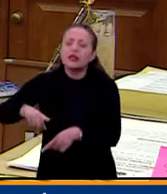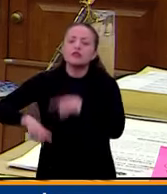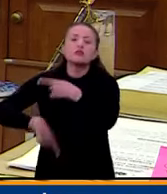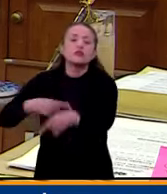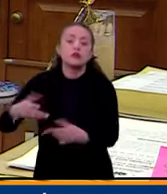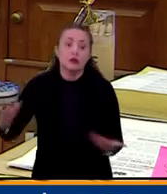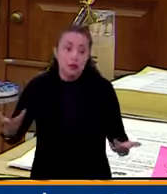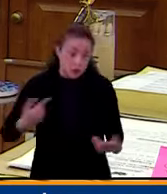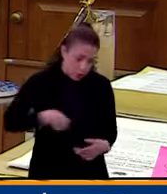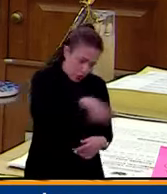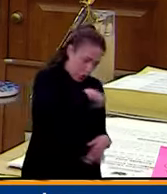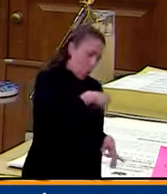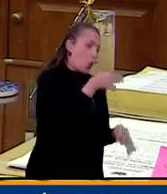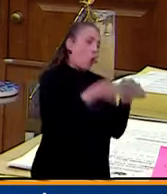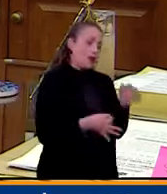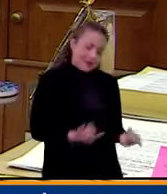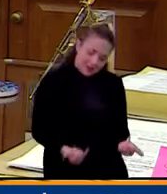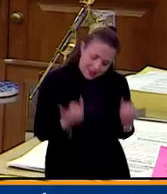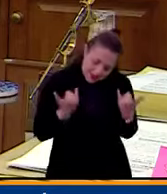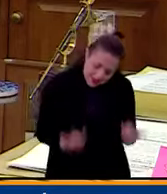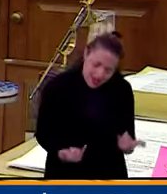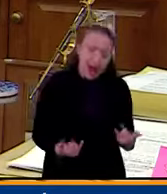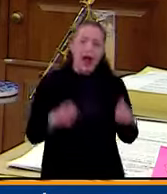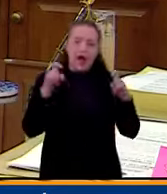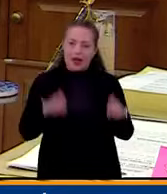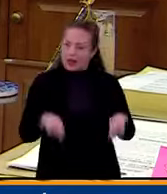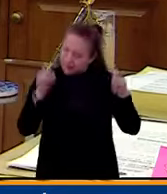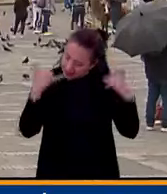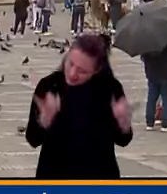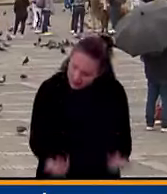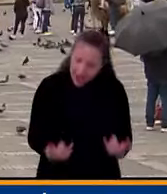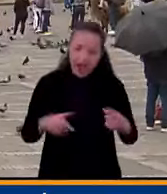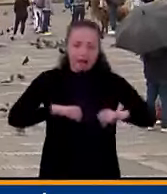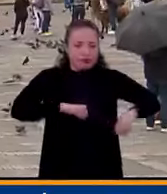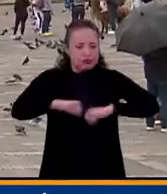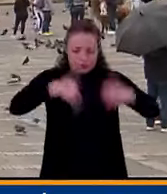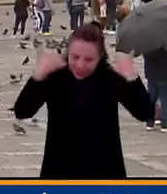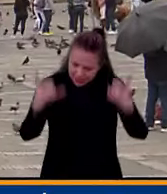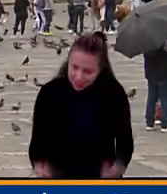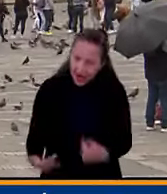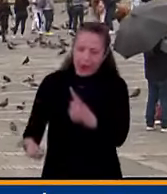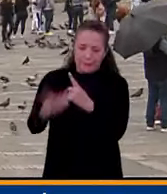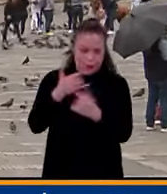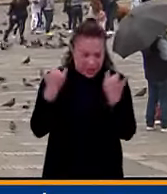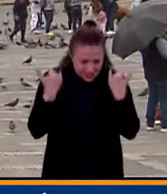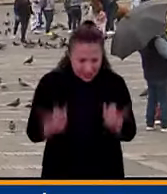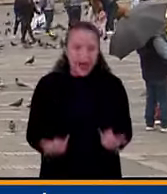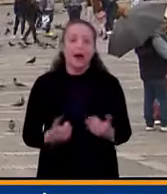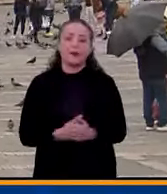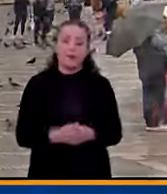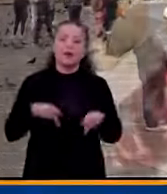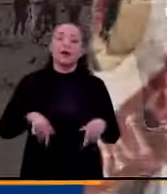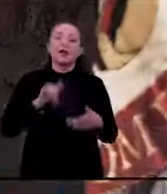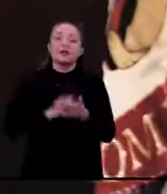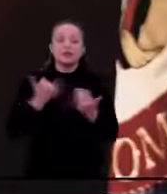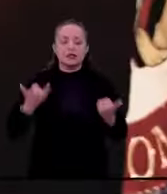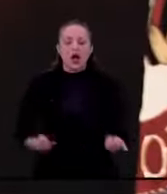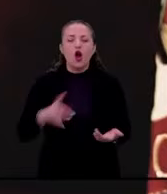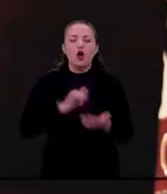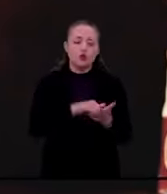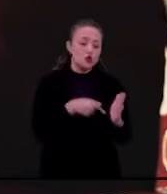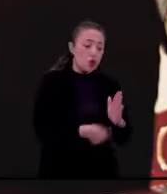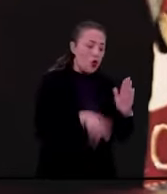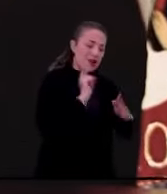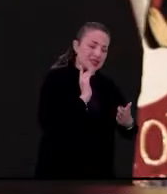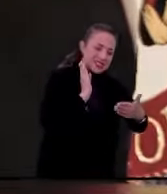jueces hay que empezar ya, a proteger ya, a actuar ya. La idea ahora es convertir las sentencias judiciales en letra viva